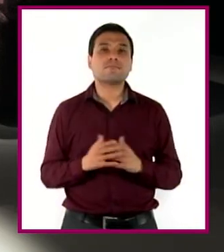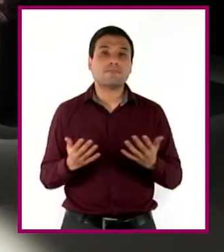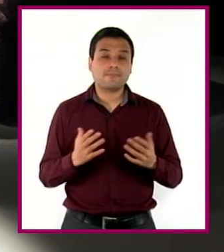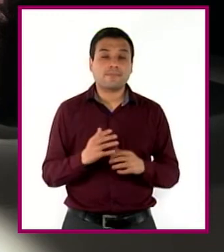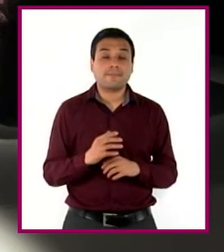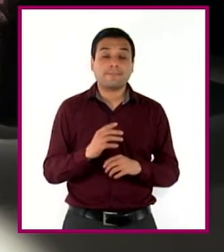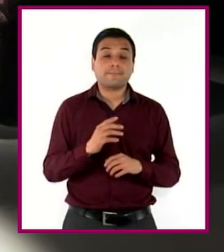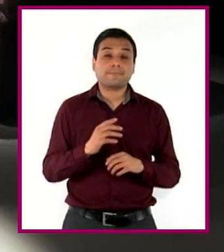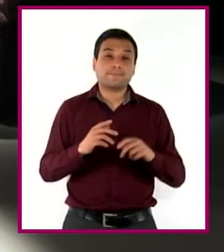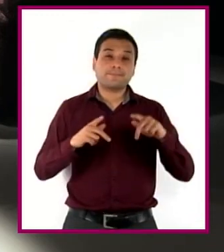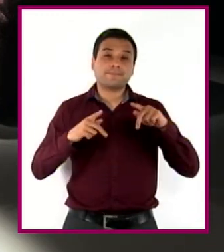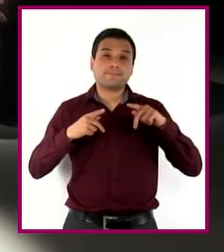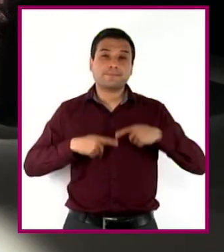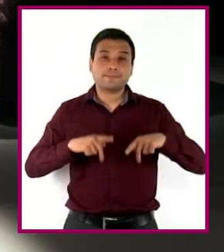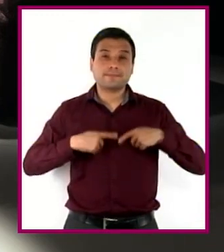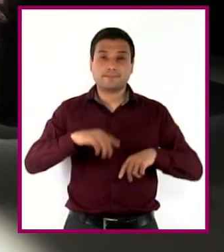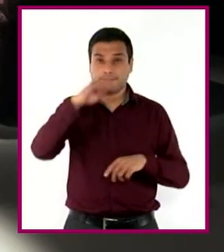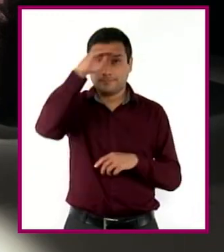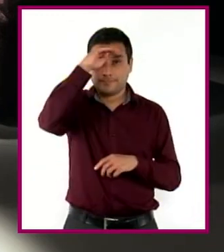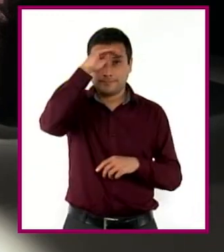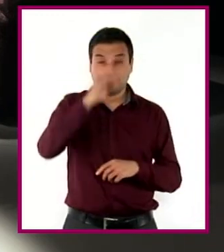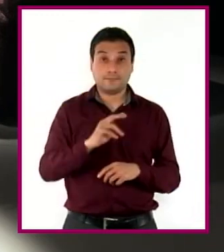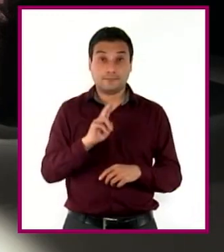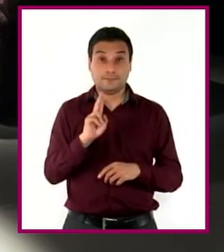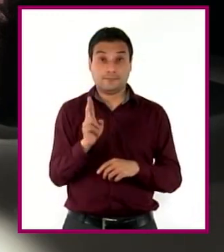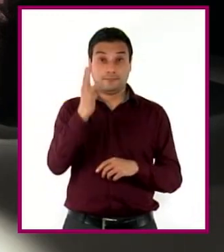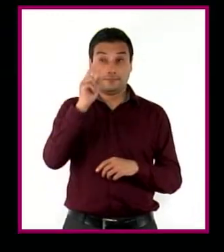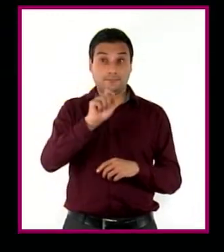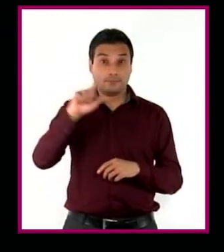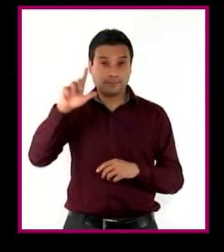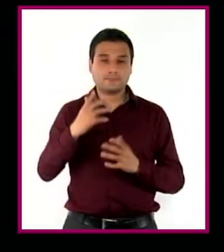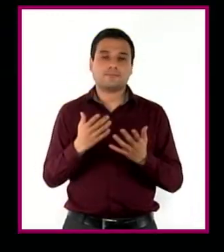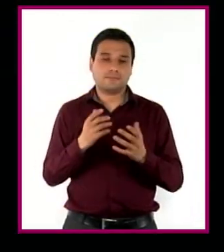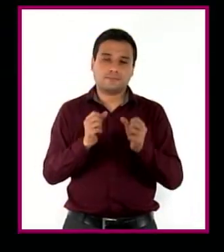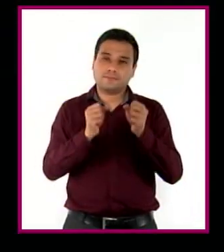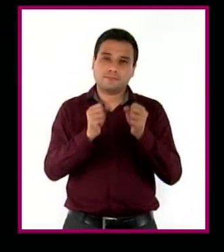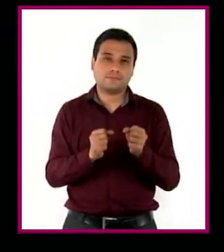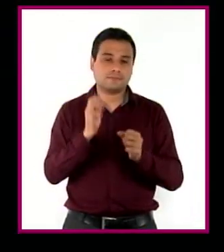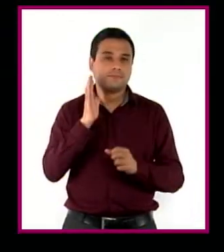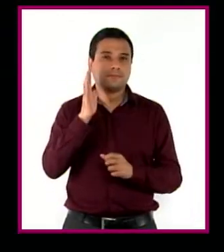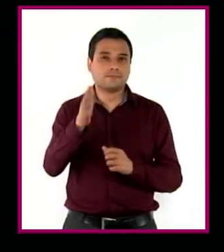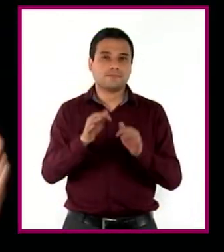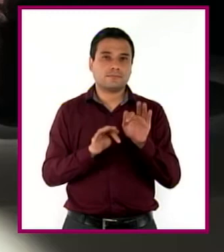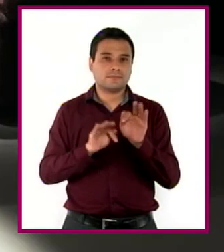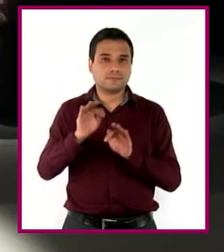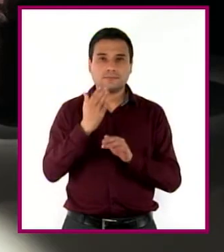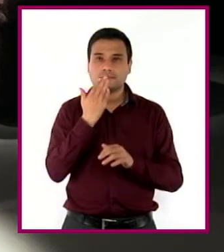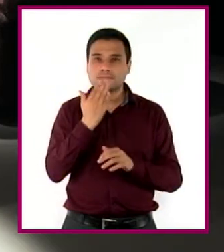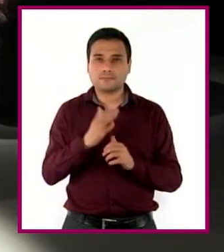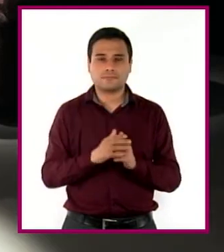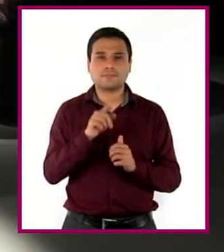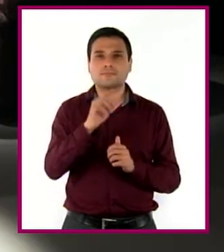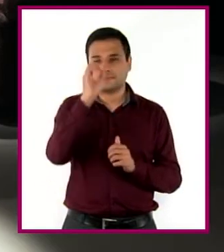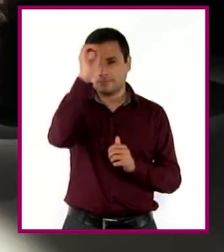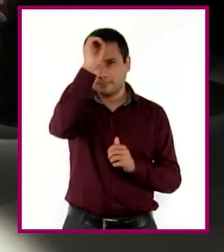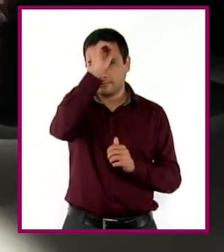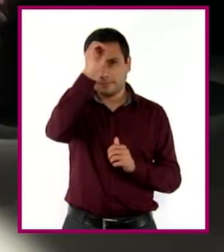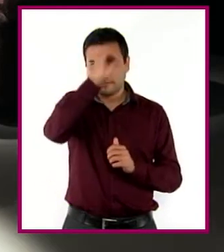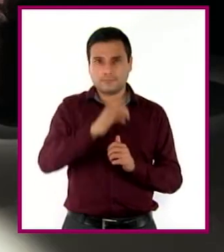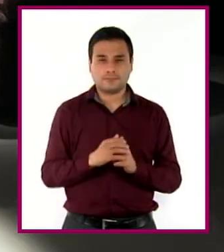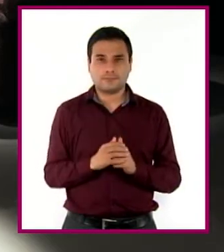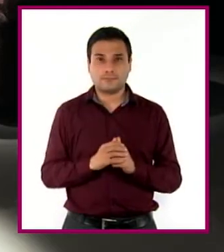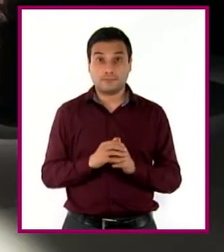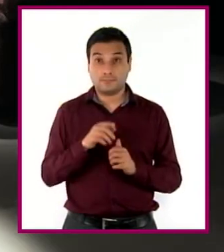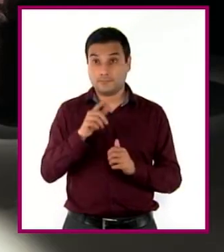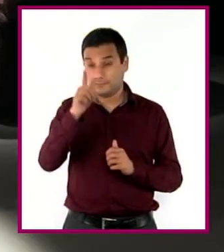garantizan las oportunidades que uno puede tener en la vida. ¿Tú qué piensas? ¿Estás de acuerdo con